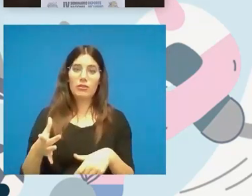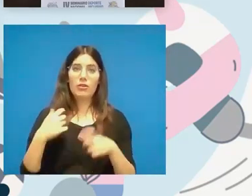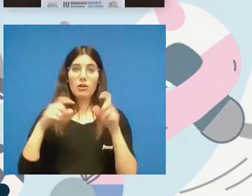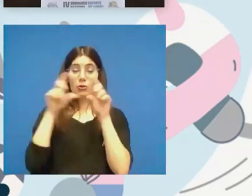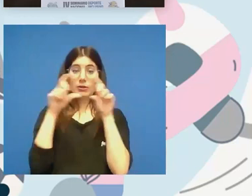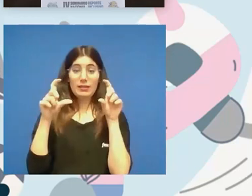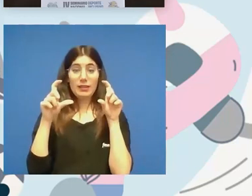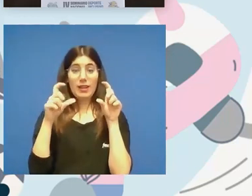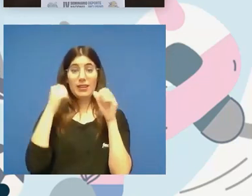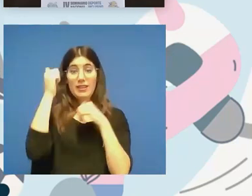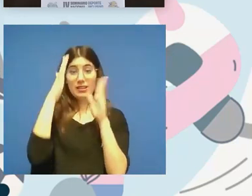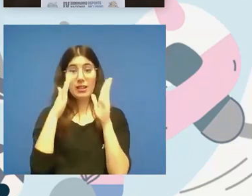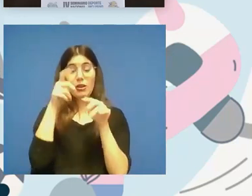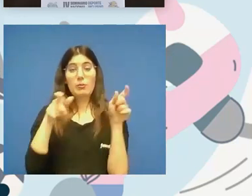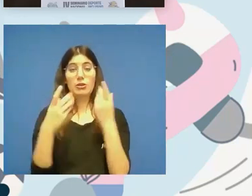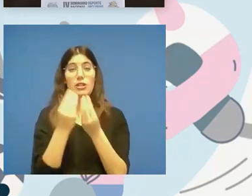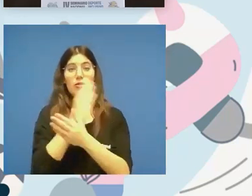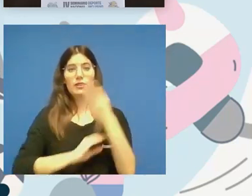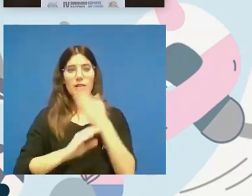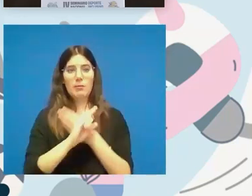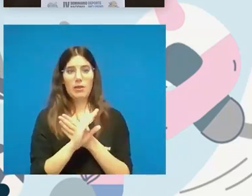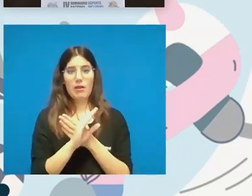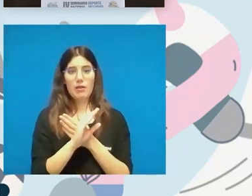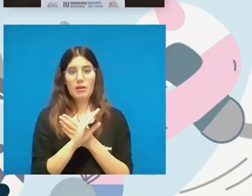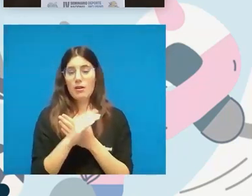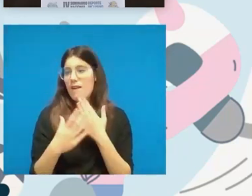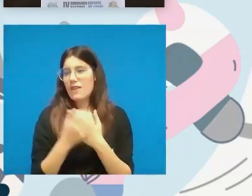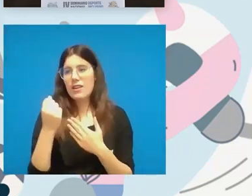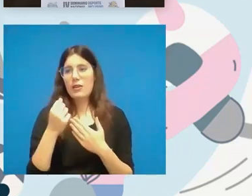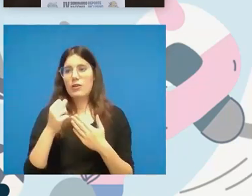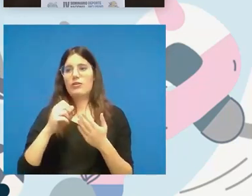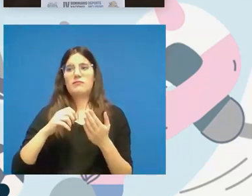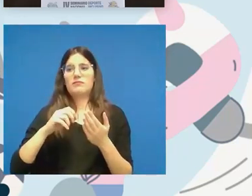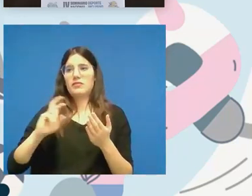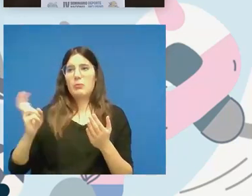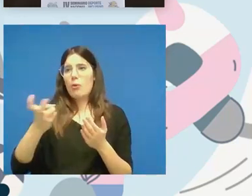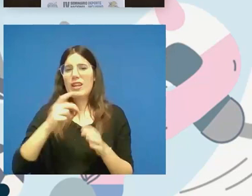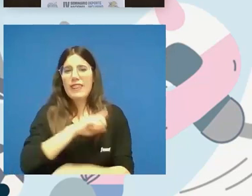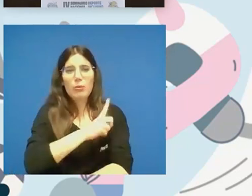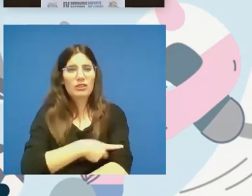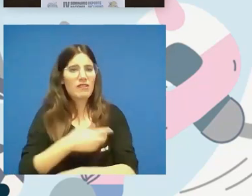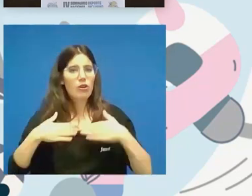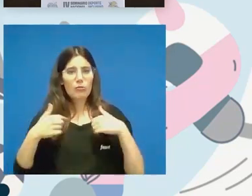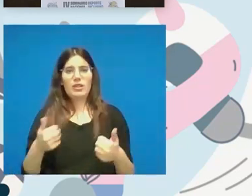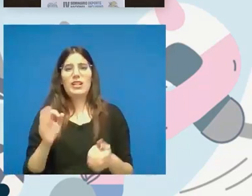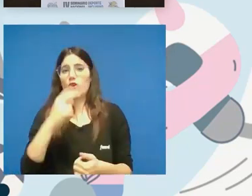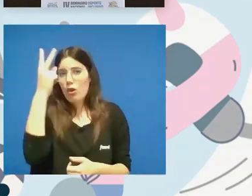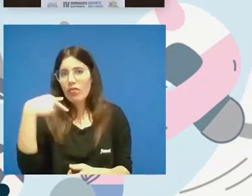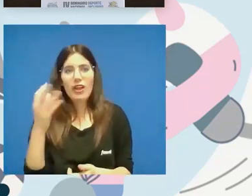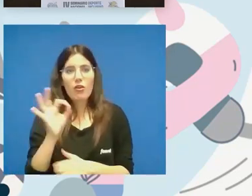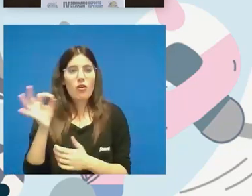atención a personas con discapacidad llámese Federación Polideportiva llámese ONCE llámese